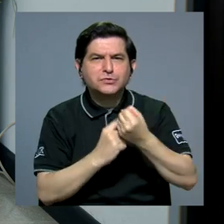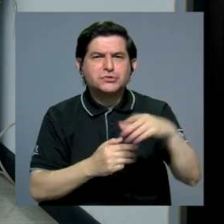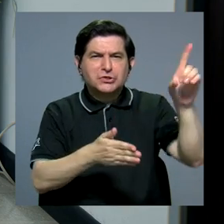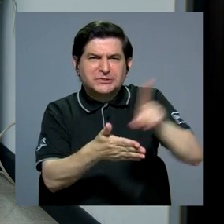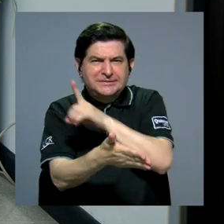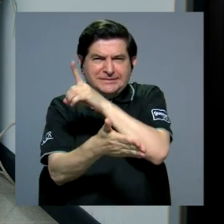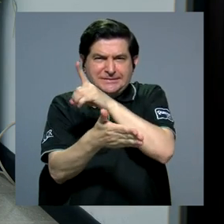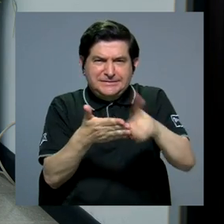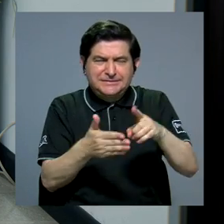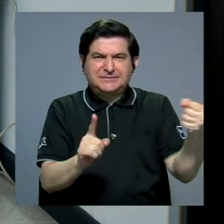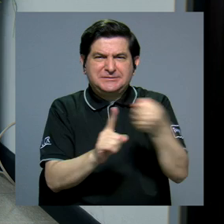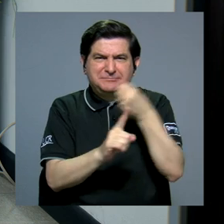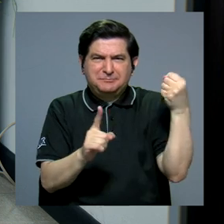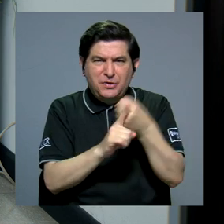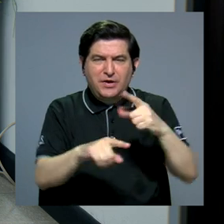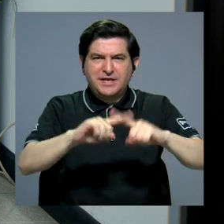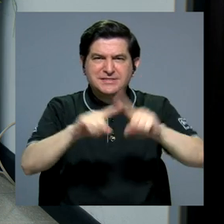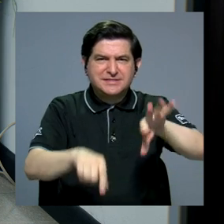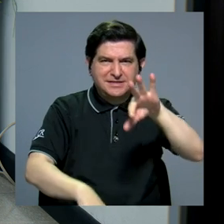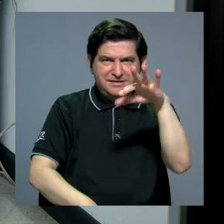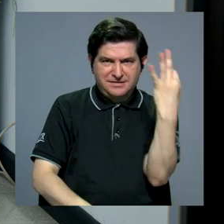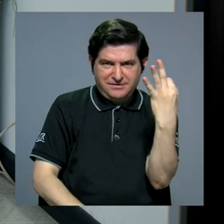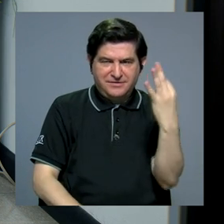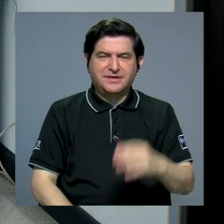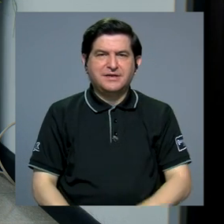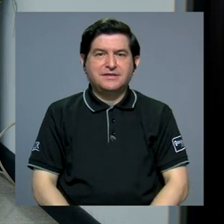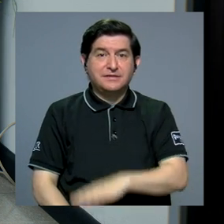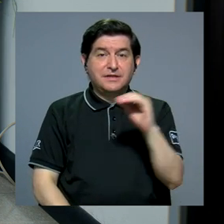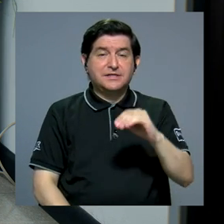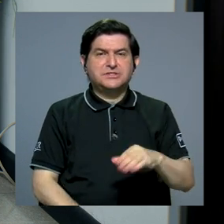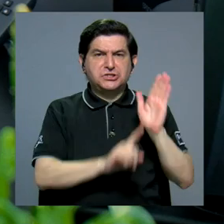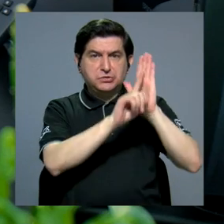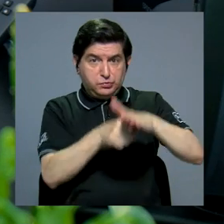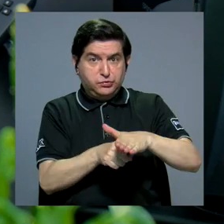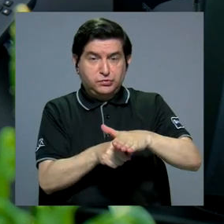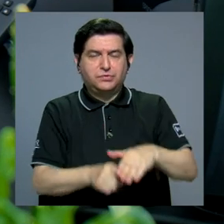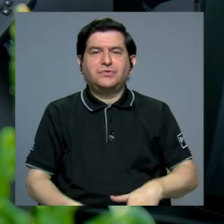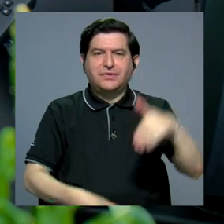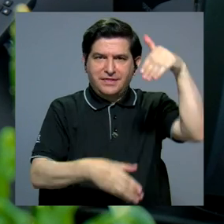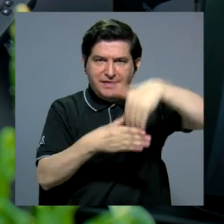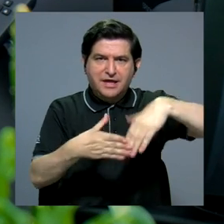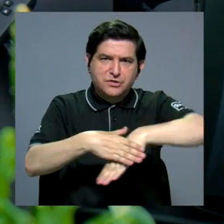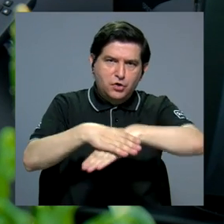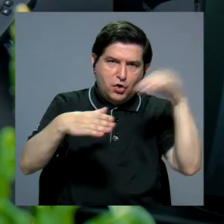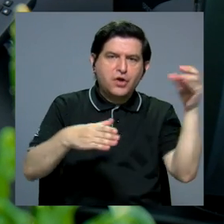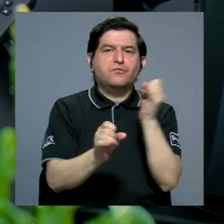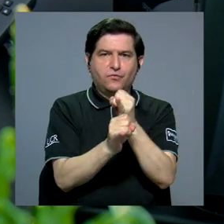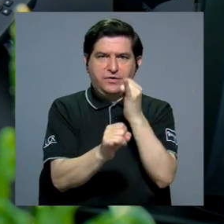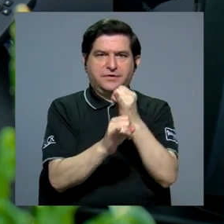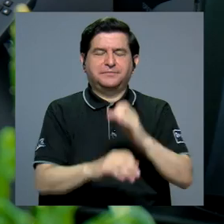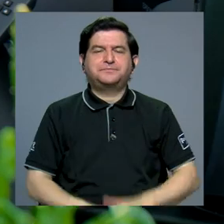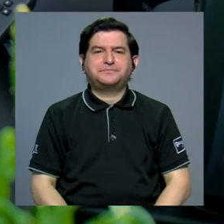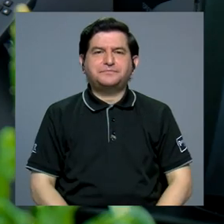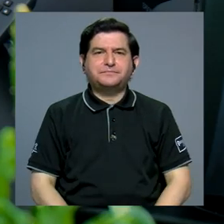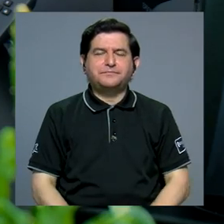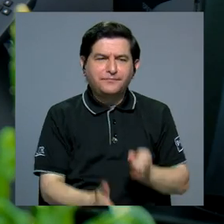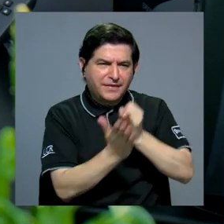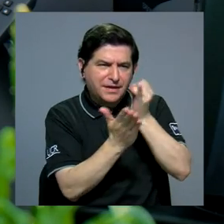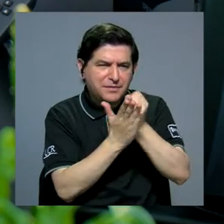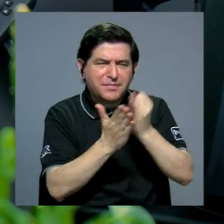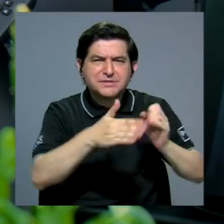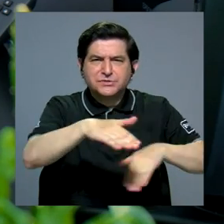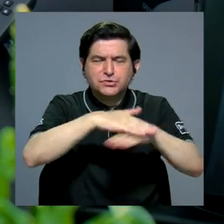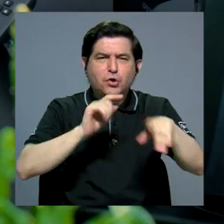de discriminación, violencia en sus diversas manifestaciones y hostigamiento, dentro y fuera de la institución. La investigación